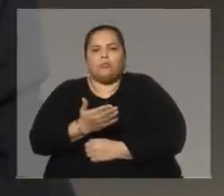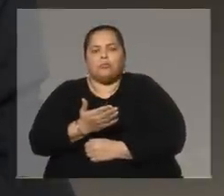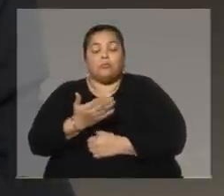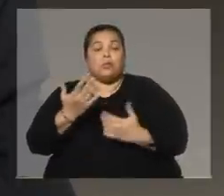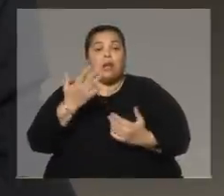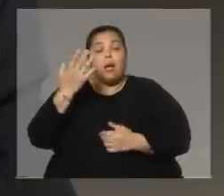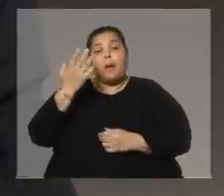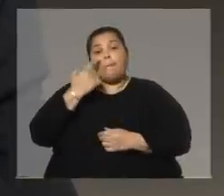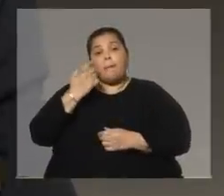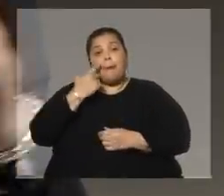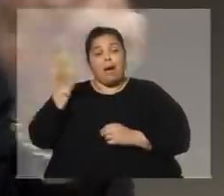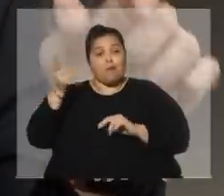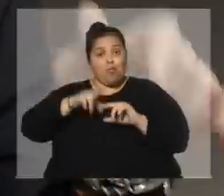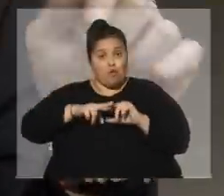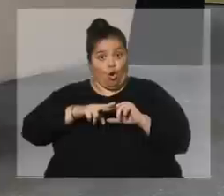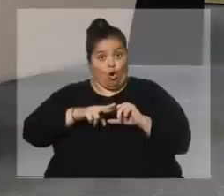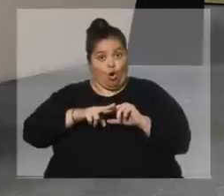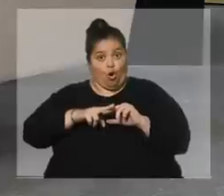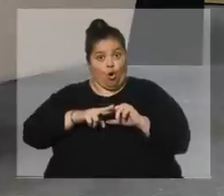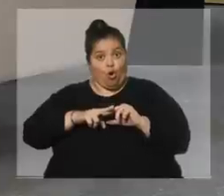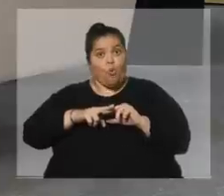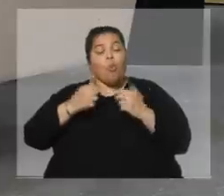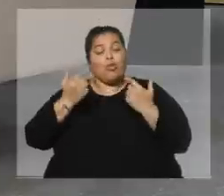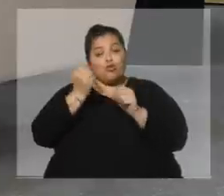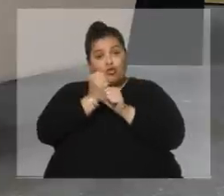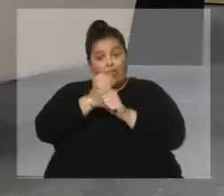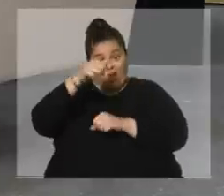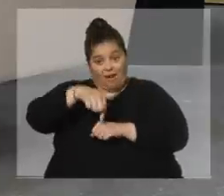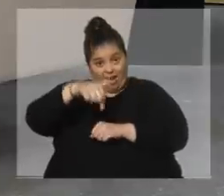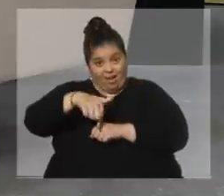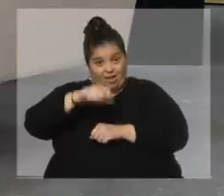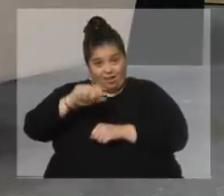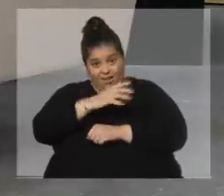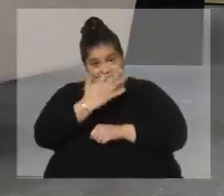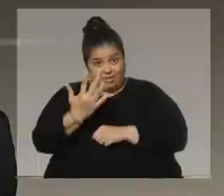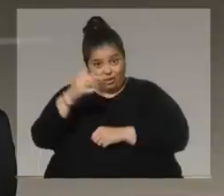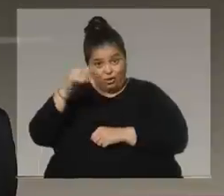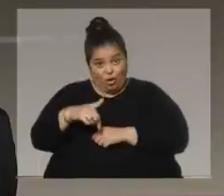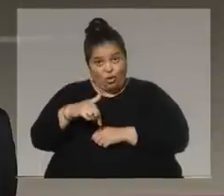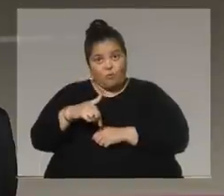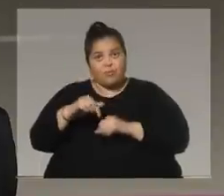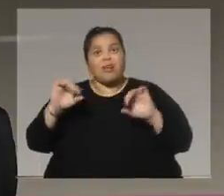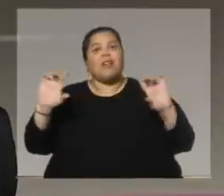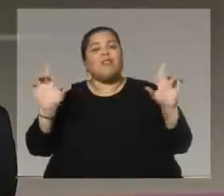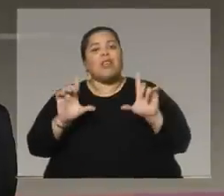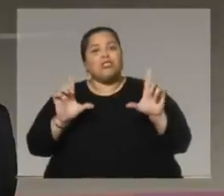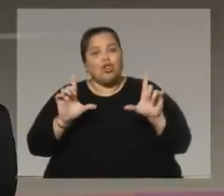falleció cuando yo estaba haciendo aquí, en esta casa, televisión.